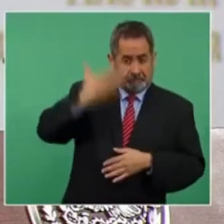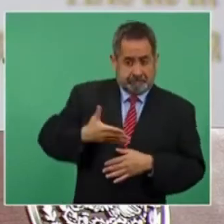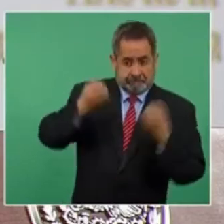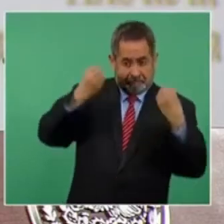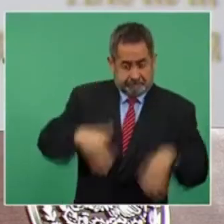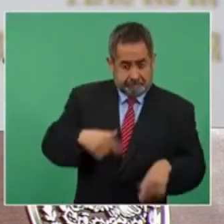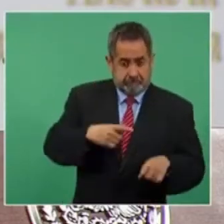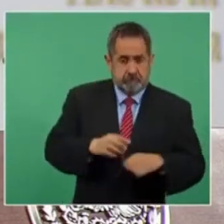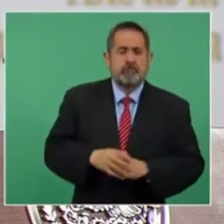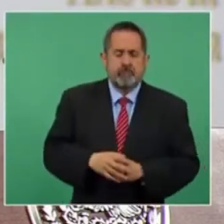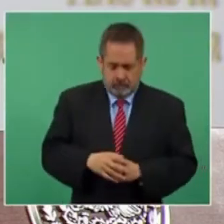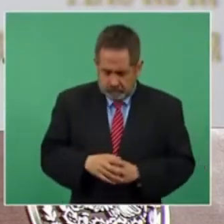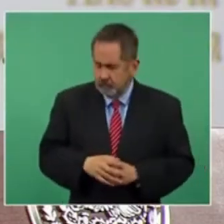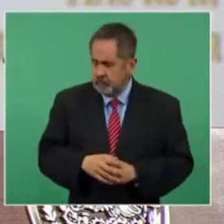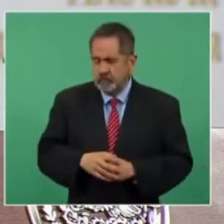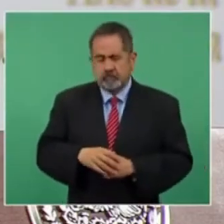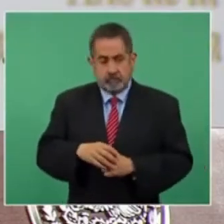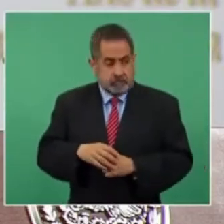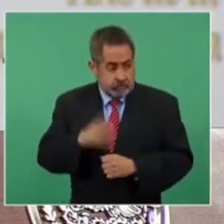nosotros